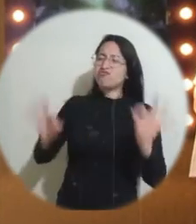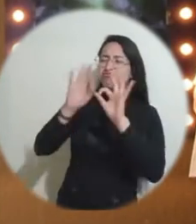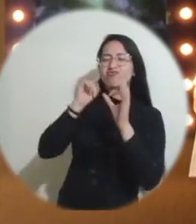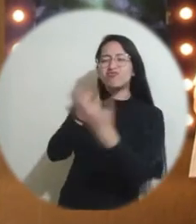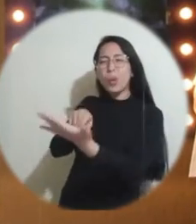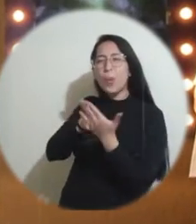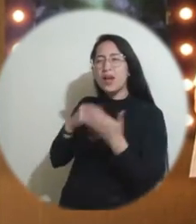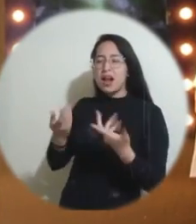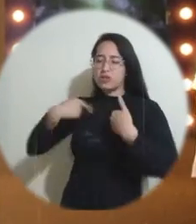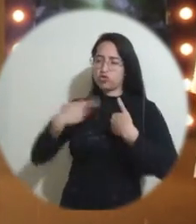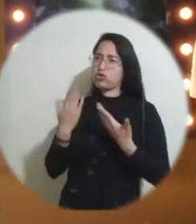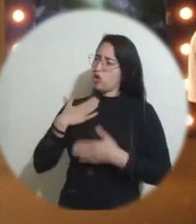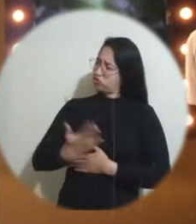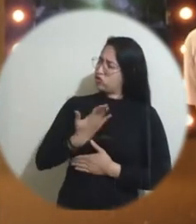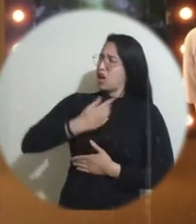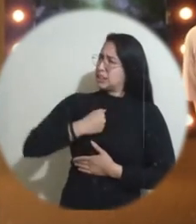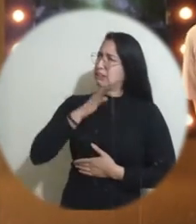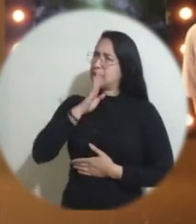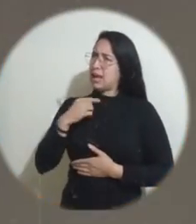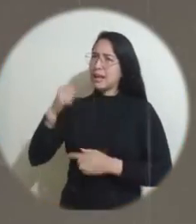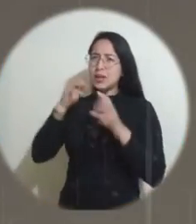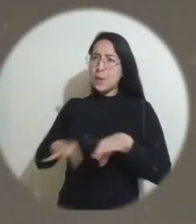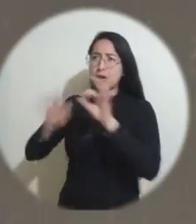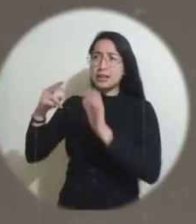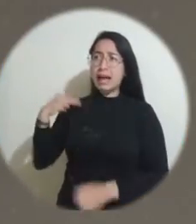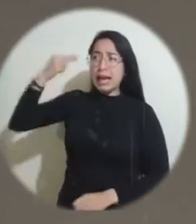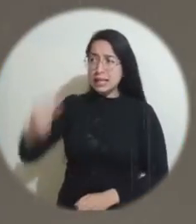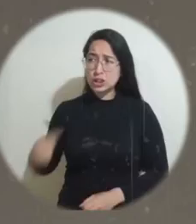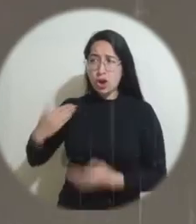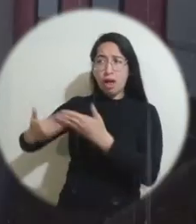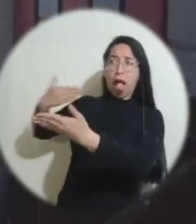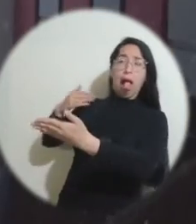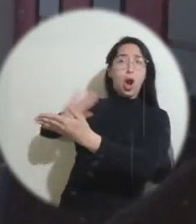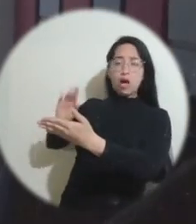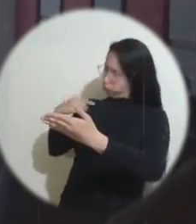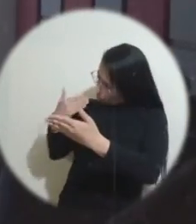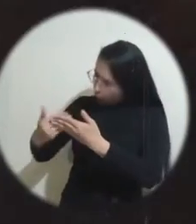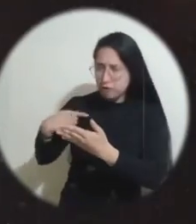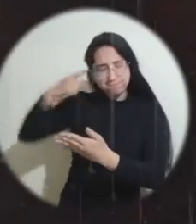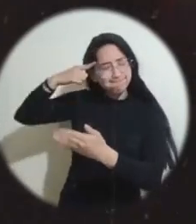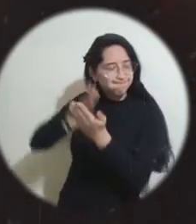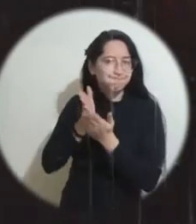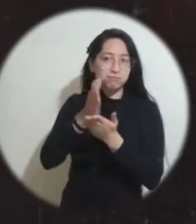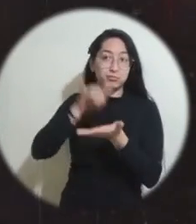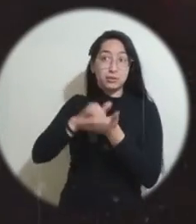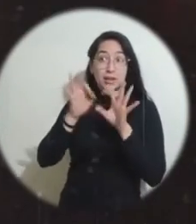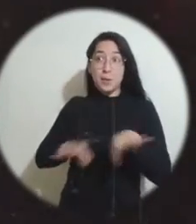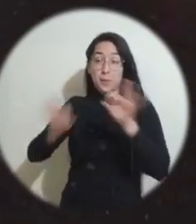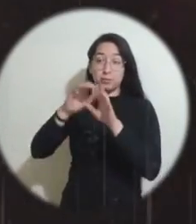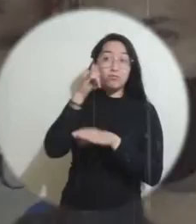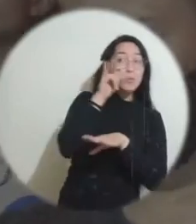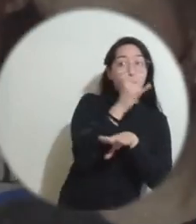reconstruir quiénes somos porque no podemos olvidar nunca nuestra historia. La recuperación de la cinta fue gracias a la gestión de la Fundación Patrimonio